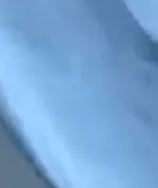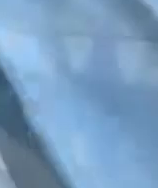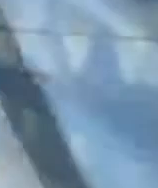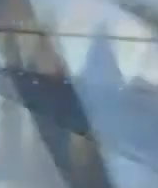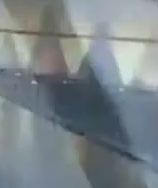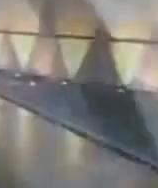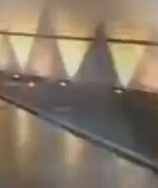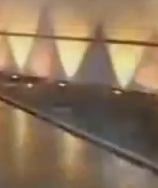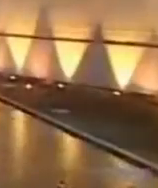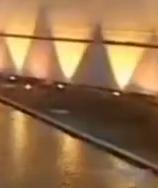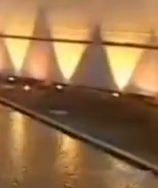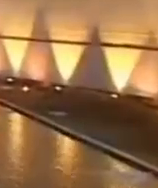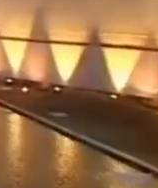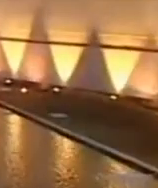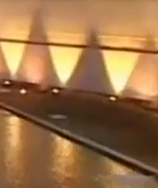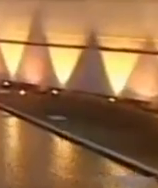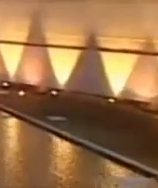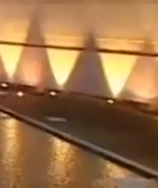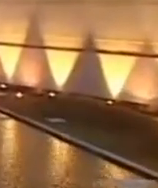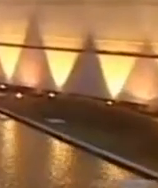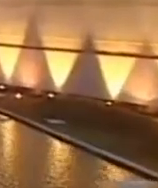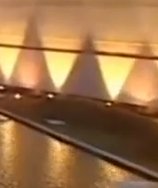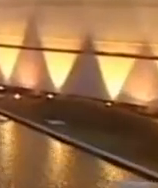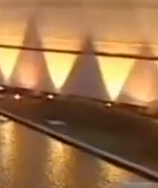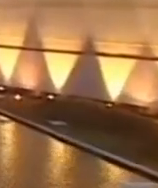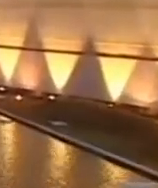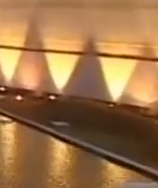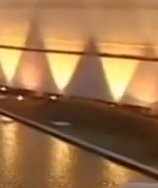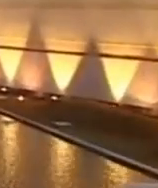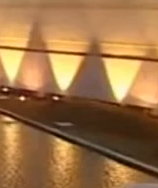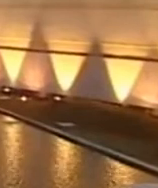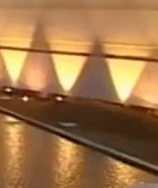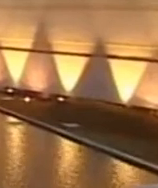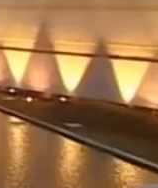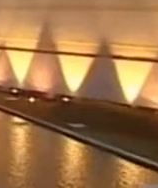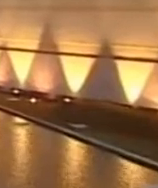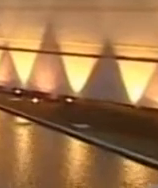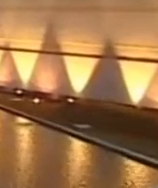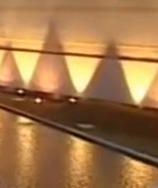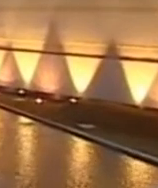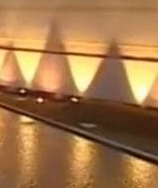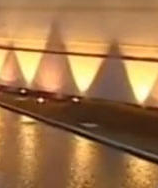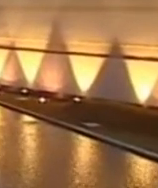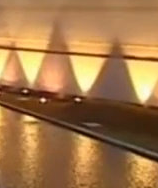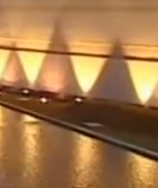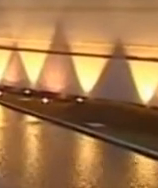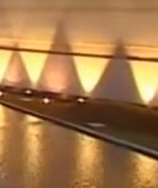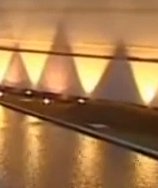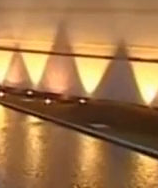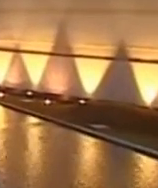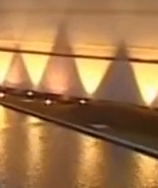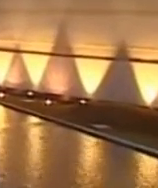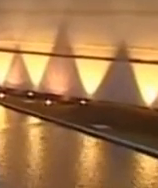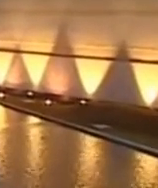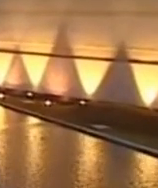Museo de Malvinas e Islas del Atlántico Sur, en el marco del día en el que conmemoramos el 185 aniversario de la